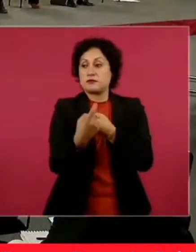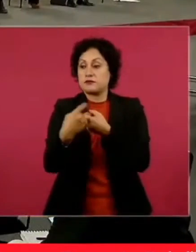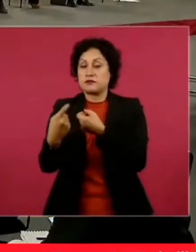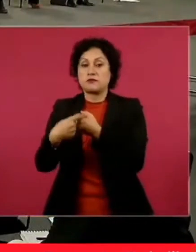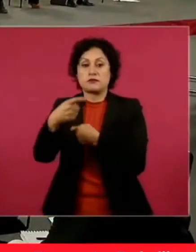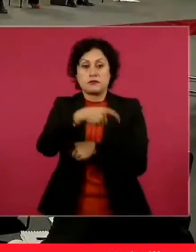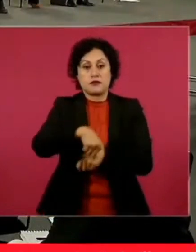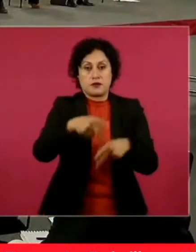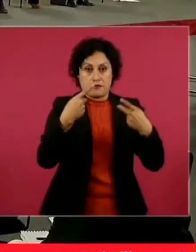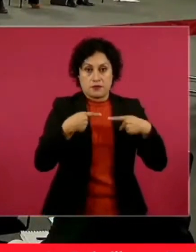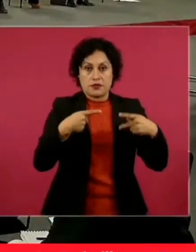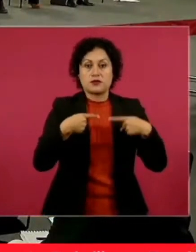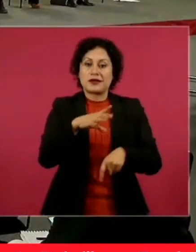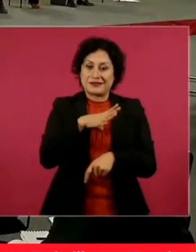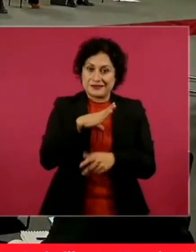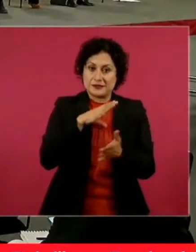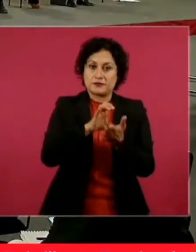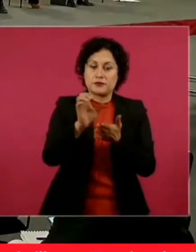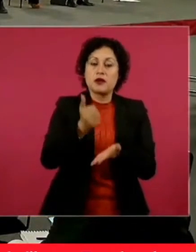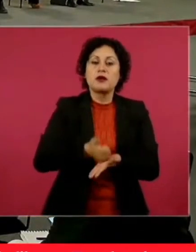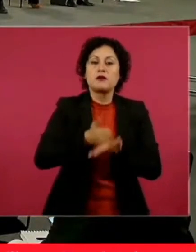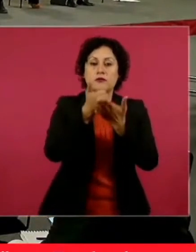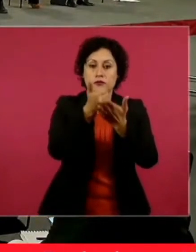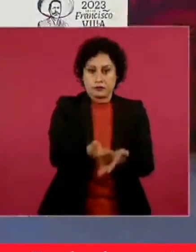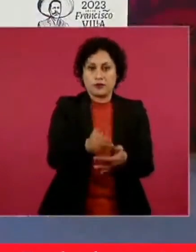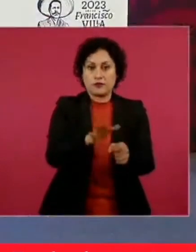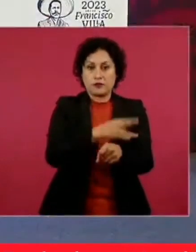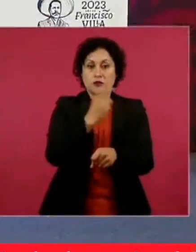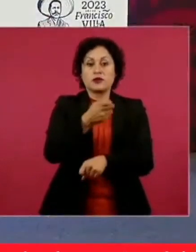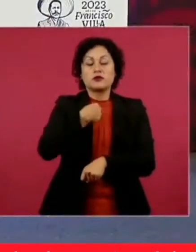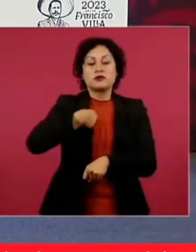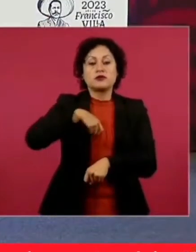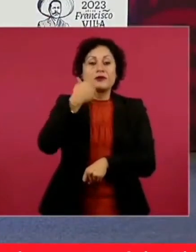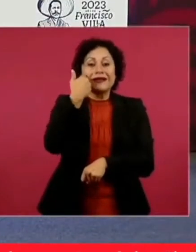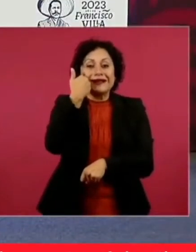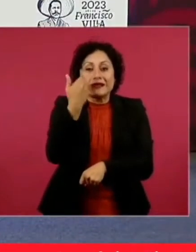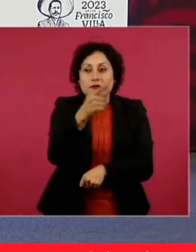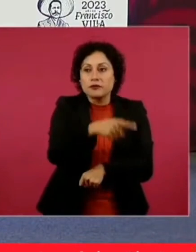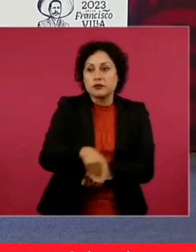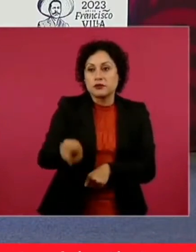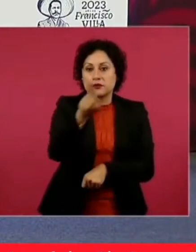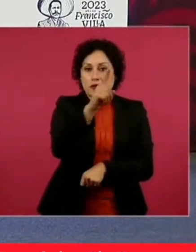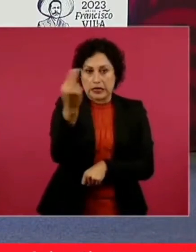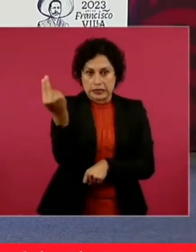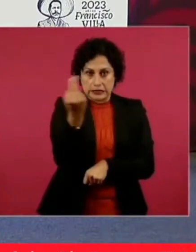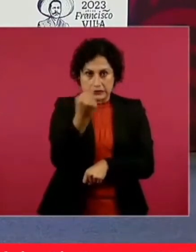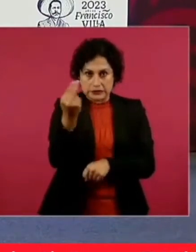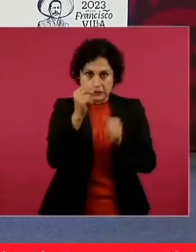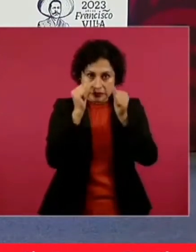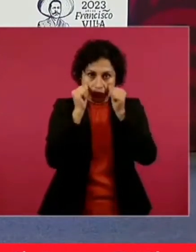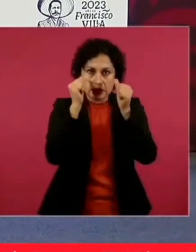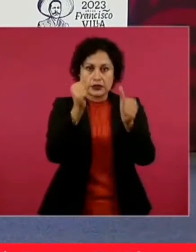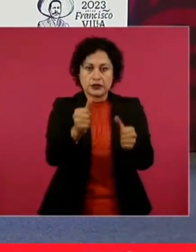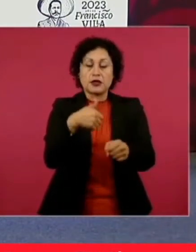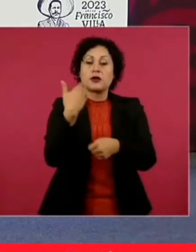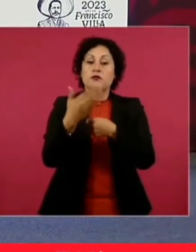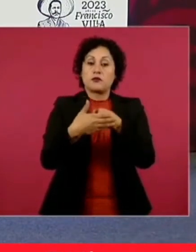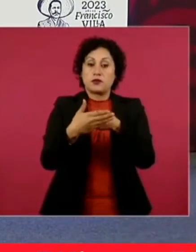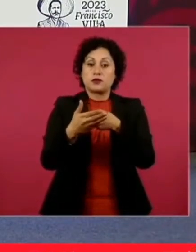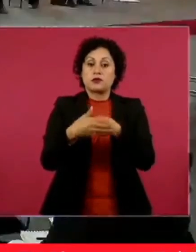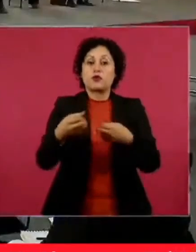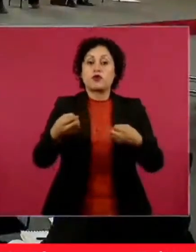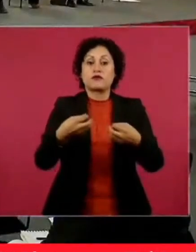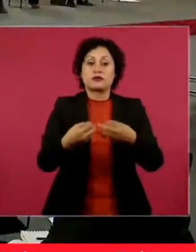de esta acción es el poder acercarnos a la derechohabiencia y estamos por abrir dos oficinas nuevas de Foviste,